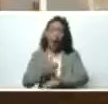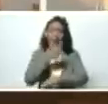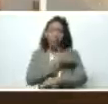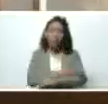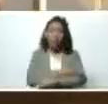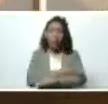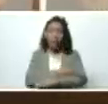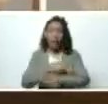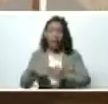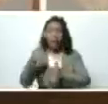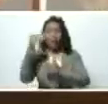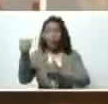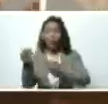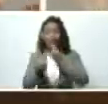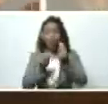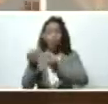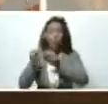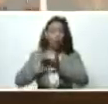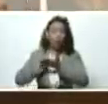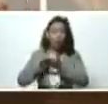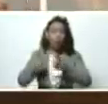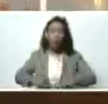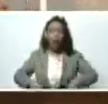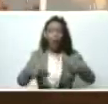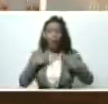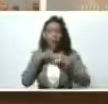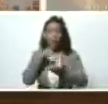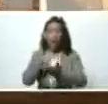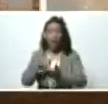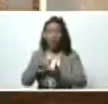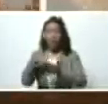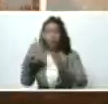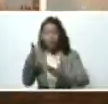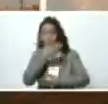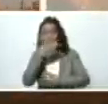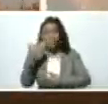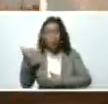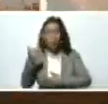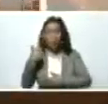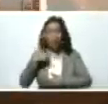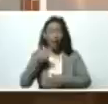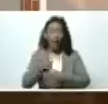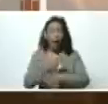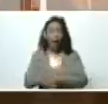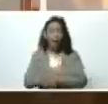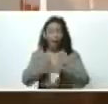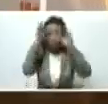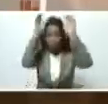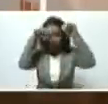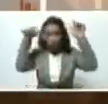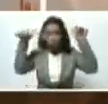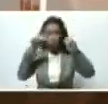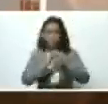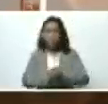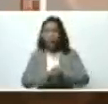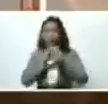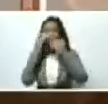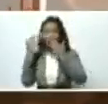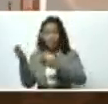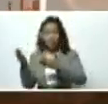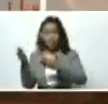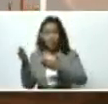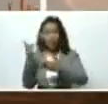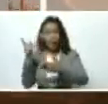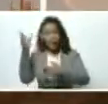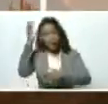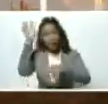recuperar sus condiciones de vida llegando incluso que sean mejores que las que tenían antes de la lluvia esa es la actitud esa es